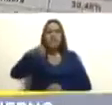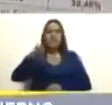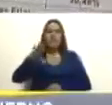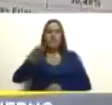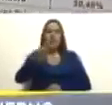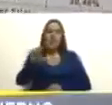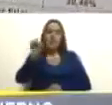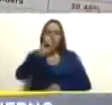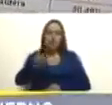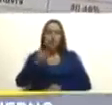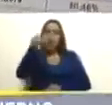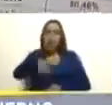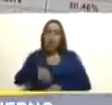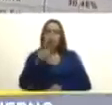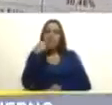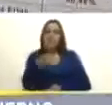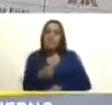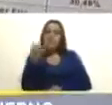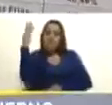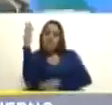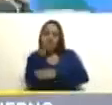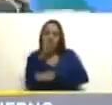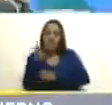le dan la orden a Venezuela